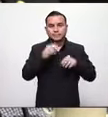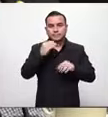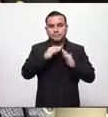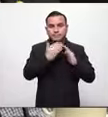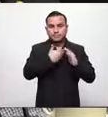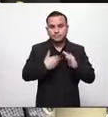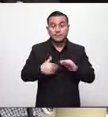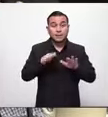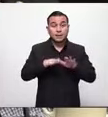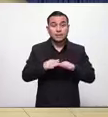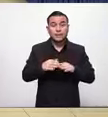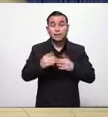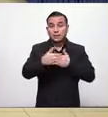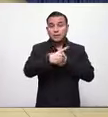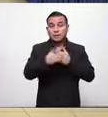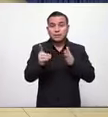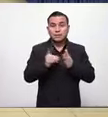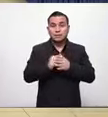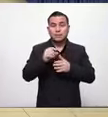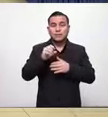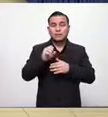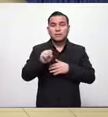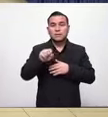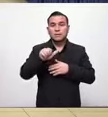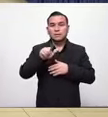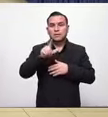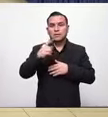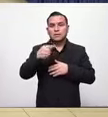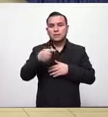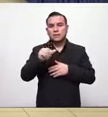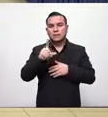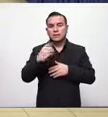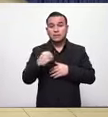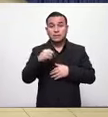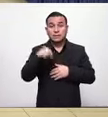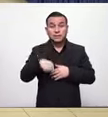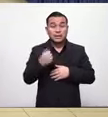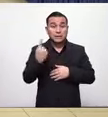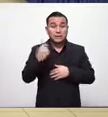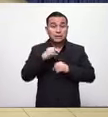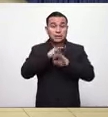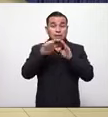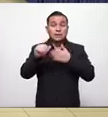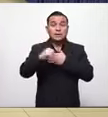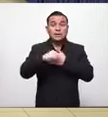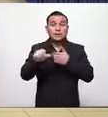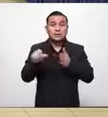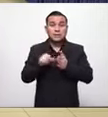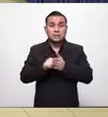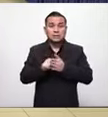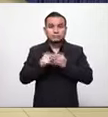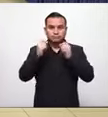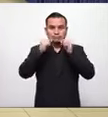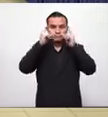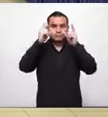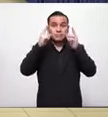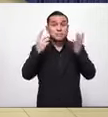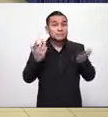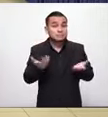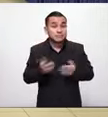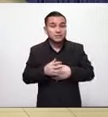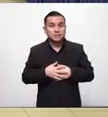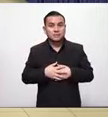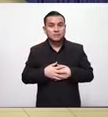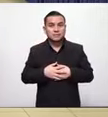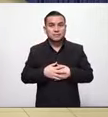muchas gracias diputado Salgado entiendo que ahorita en la asamblea legislativa sorpresivamente han agarrado